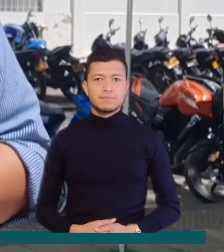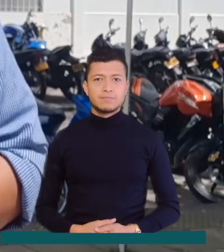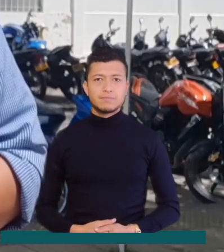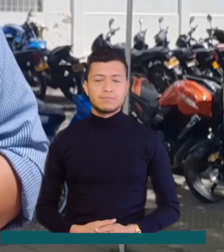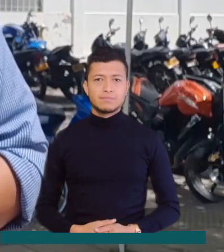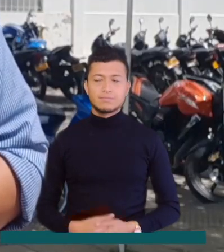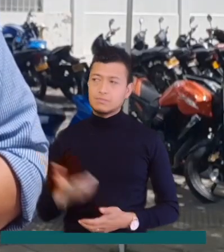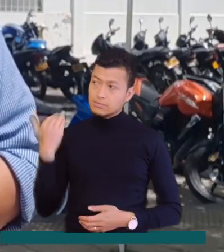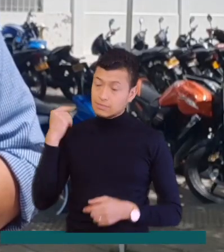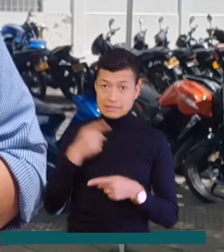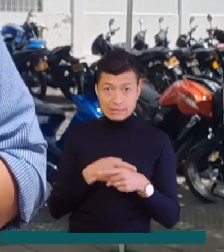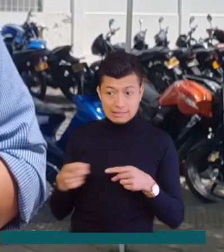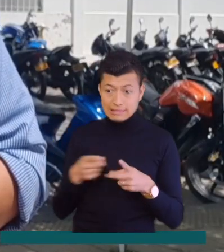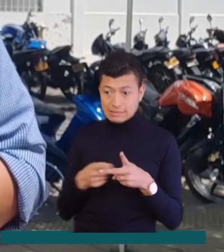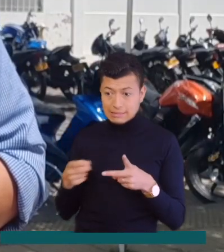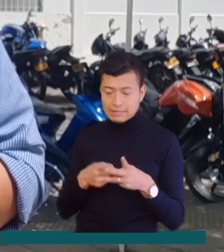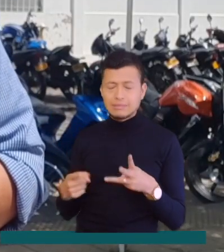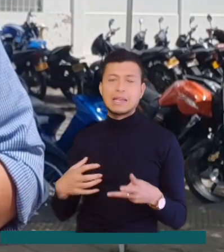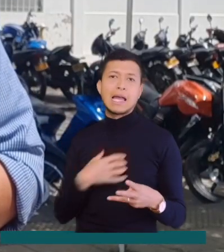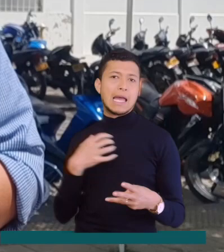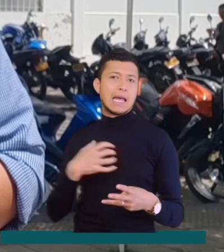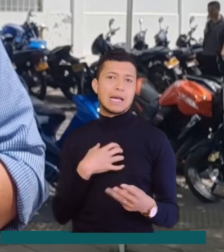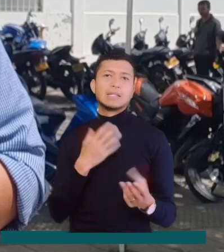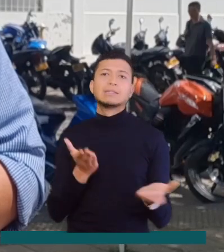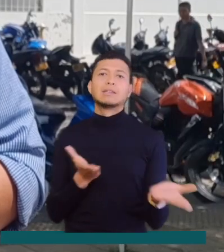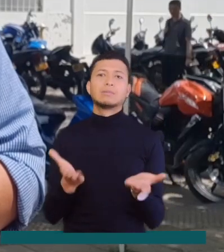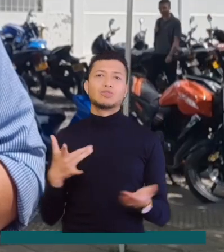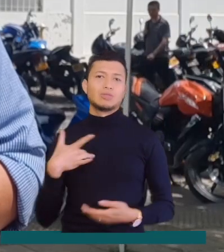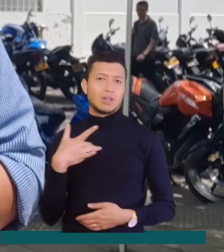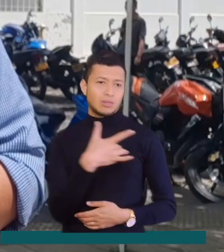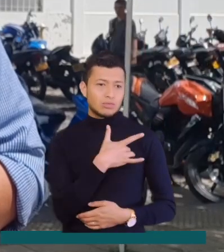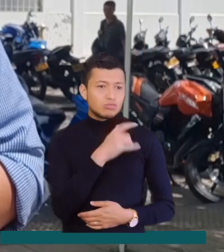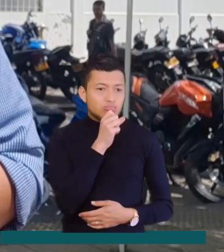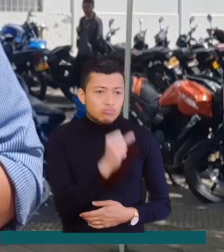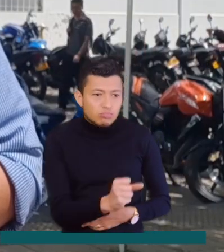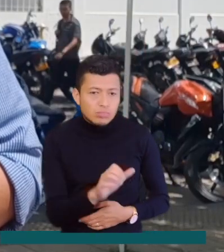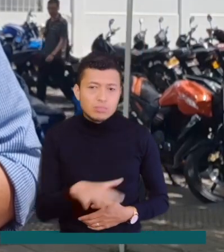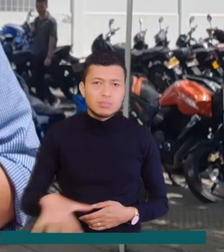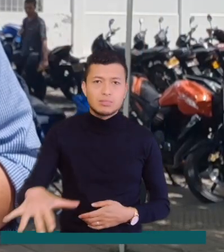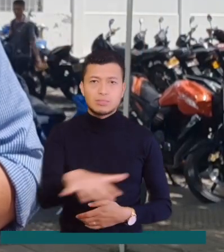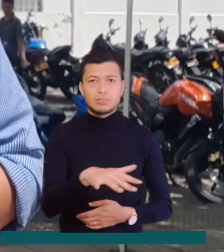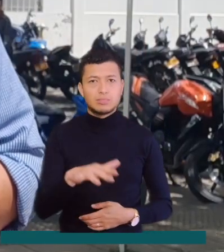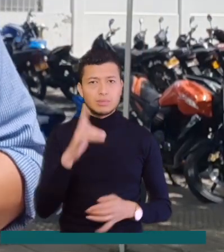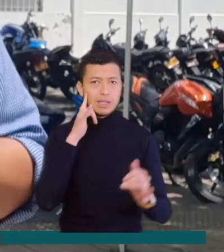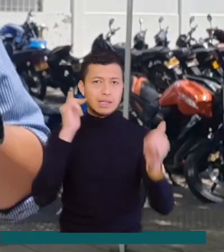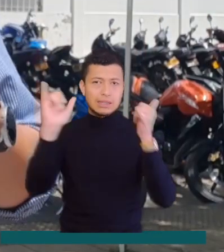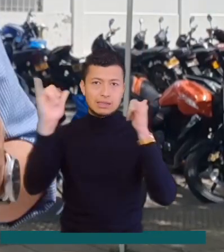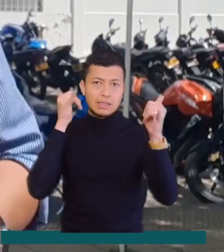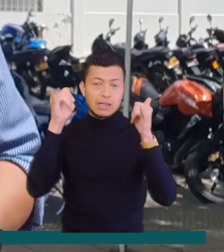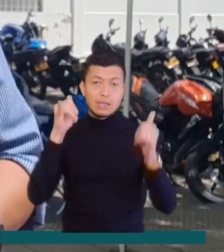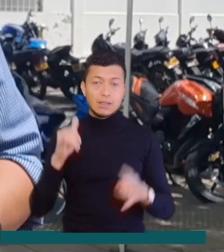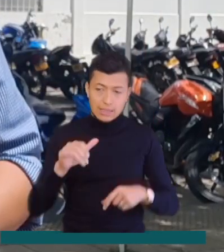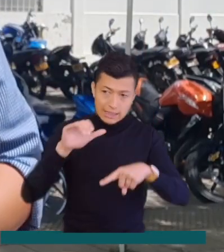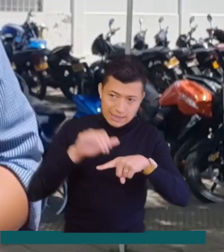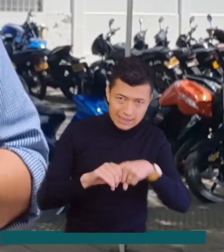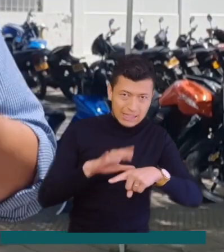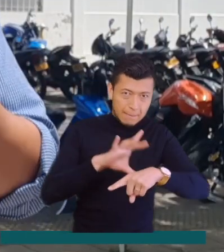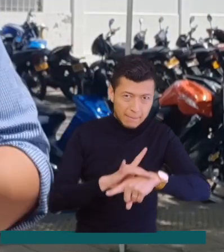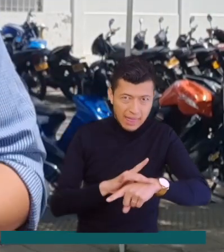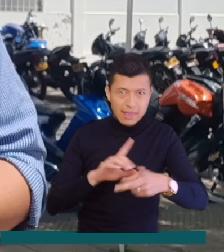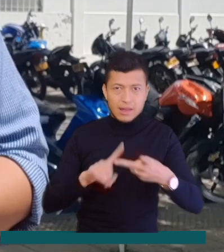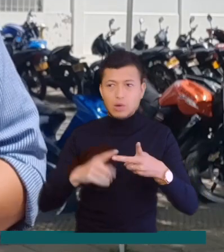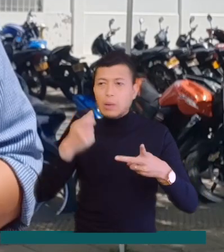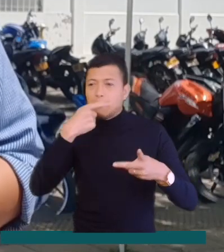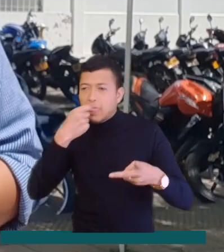Desde hace varias semanas se vienen presentando quejas por la prestación de los servicios de salud para los abuelitos en Casanare, la asignación de citas médicas